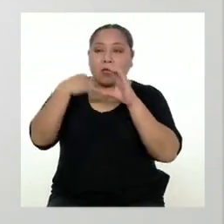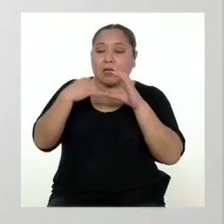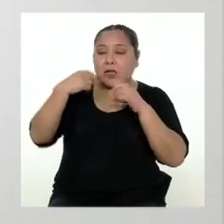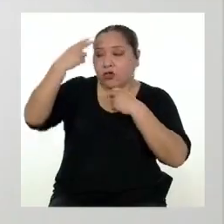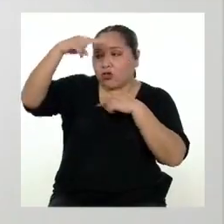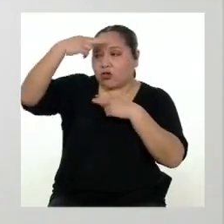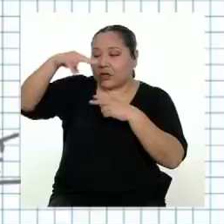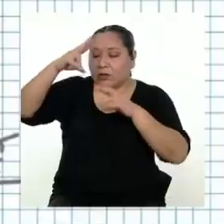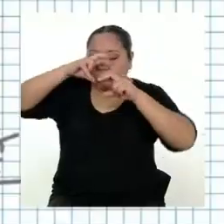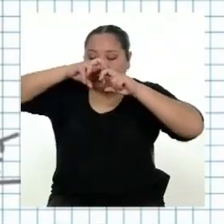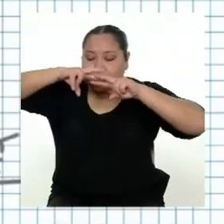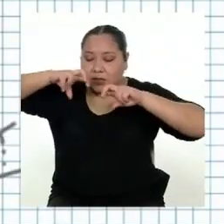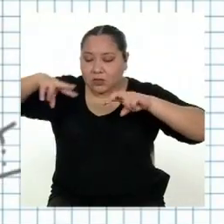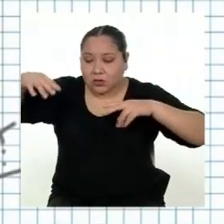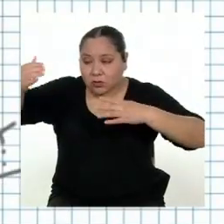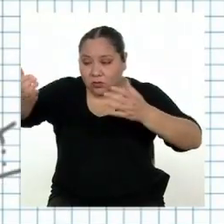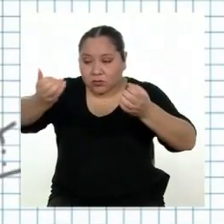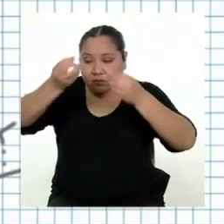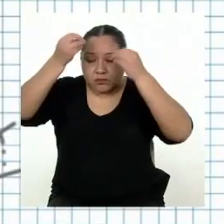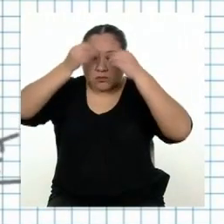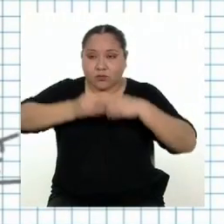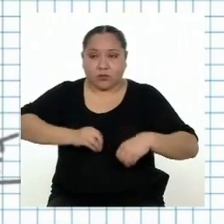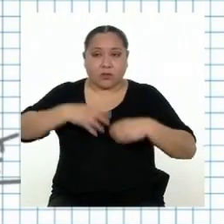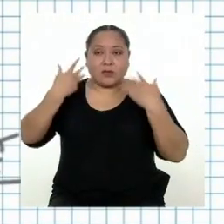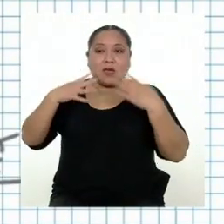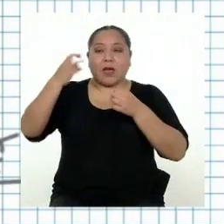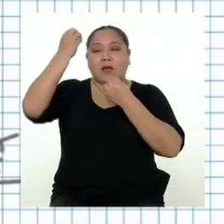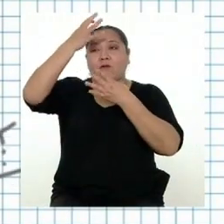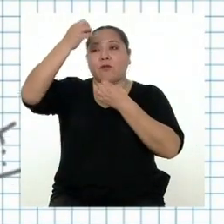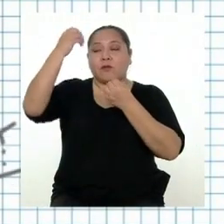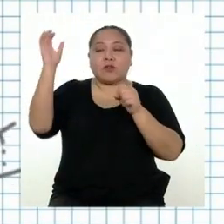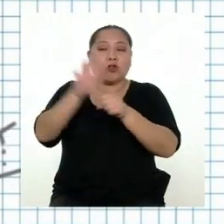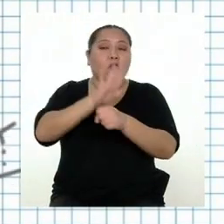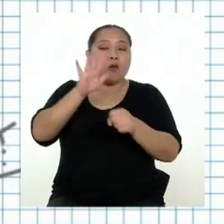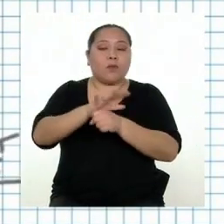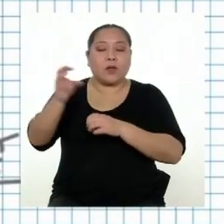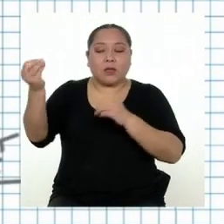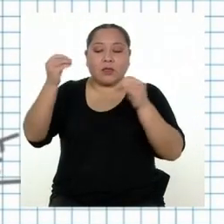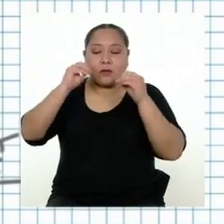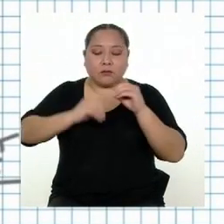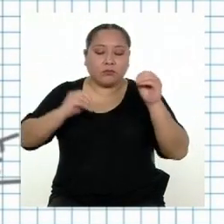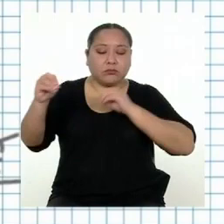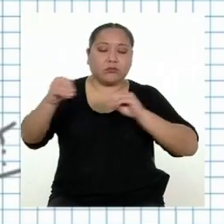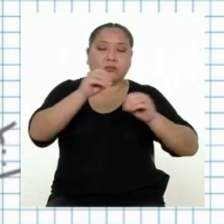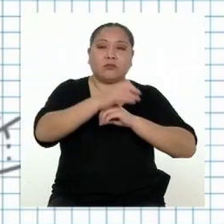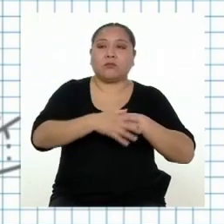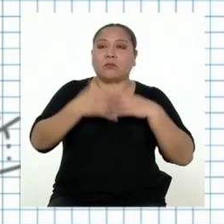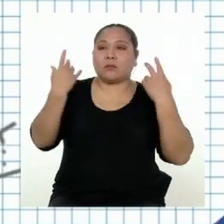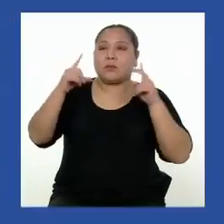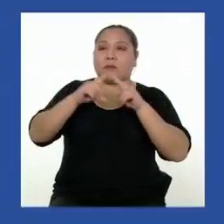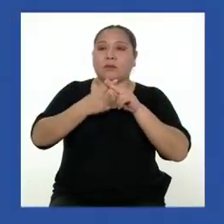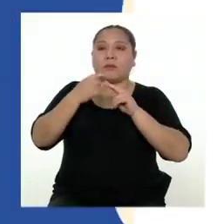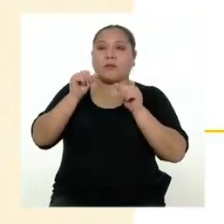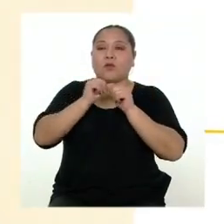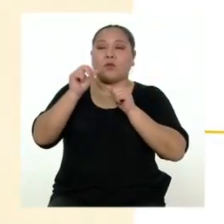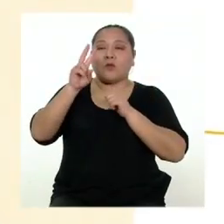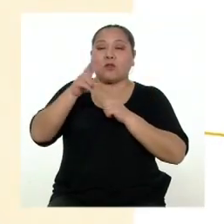internet, noticias, investigaciones. Ya cuando tengas la información suficiente y filtrada, vamos al paso 2.